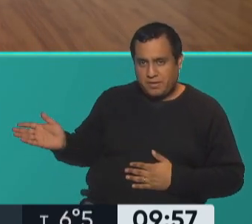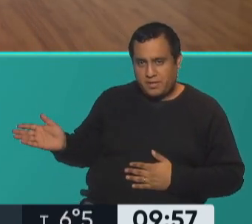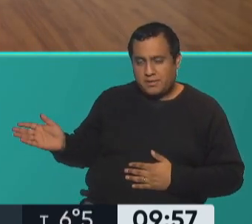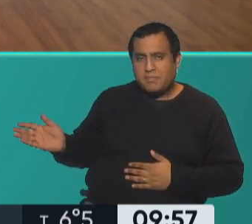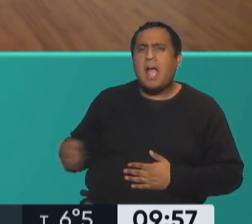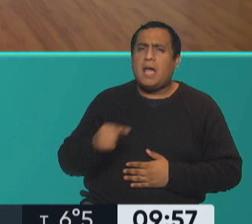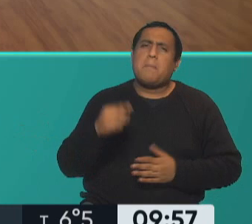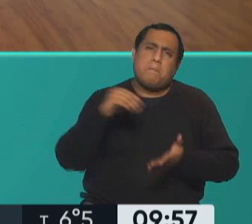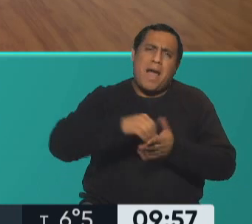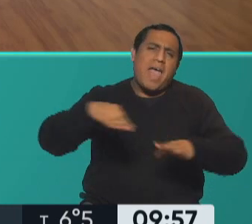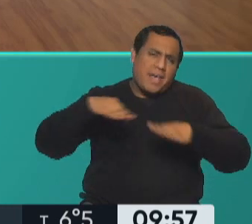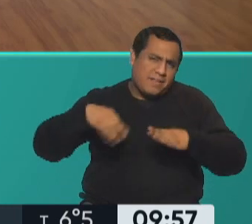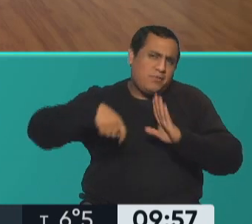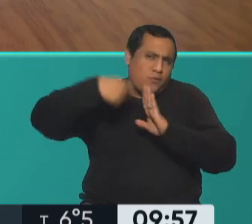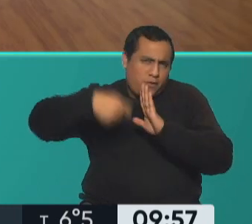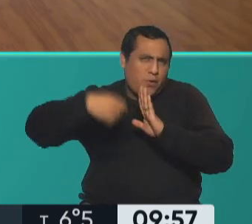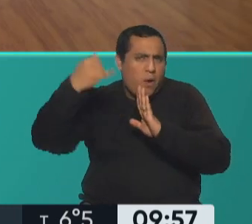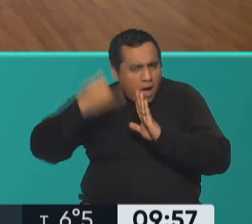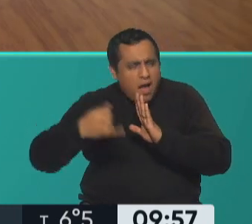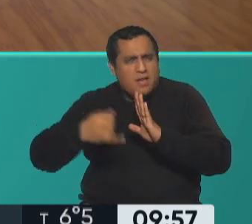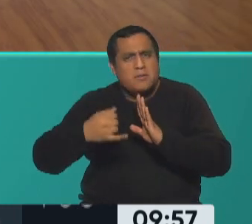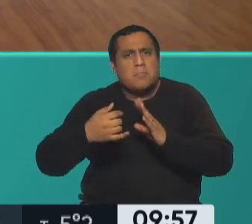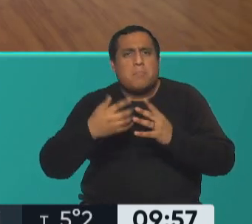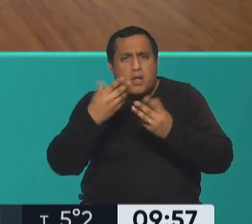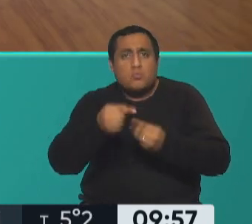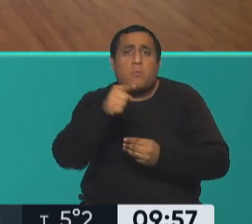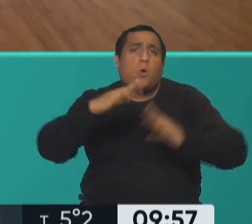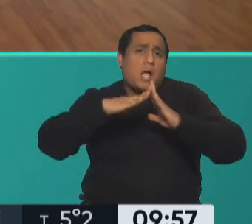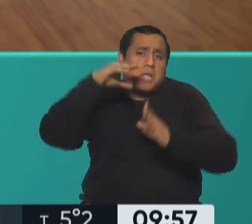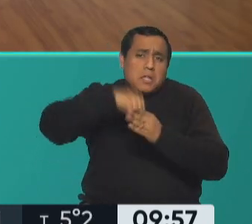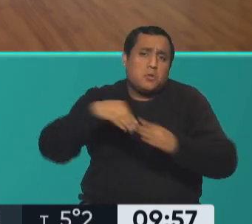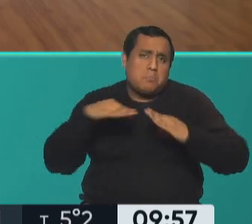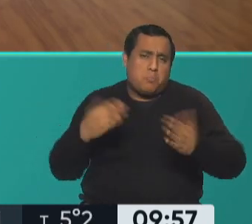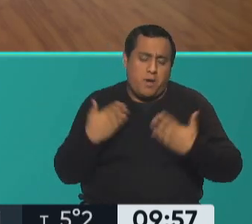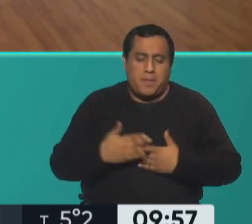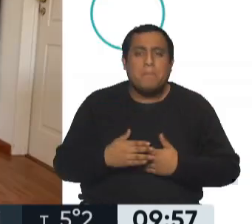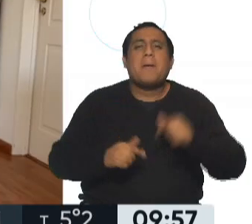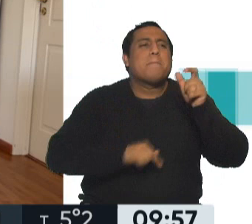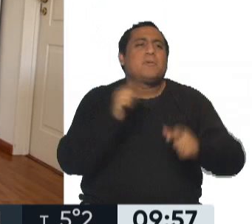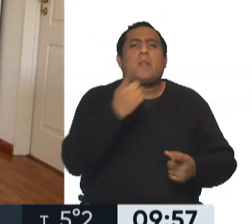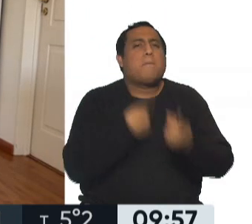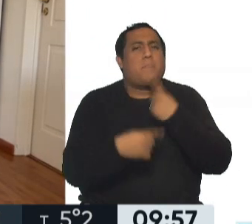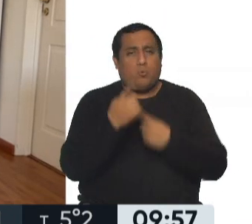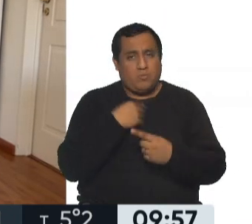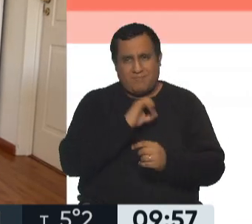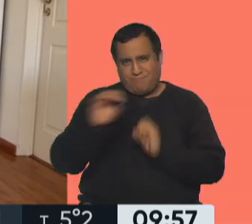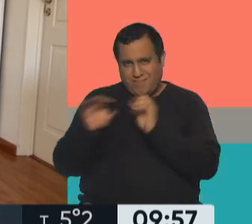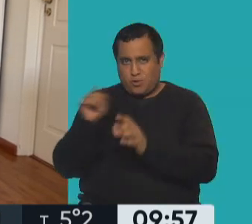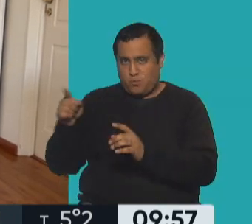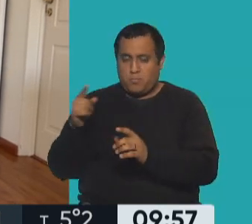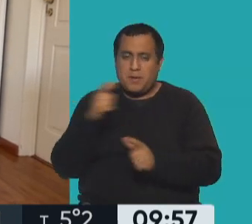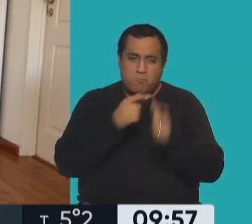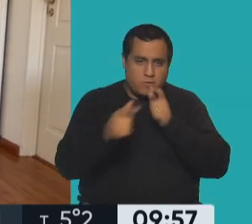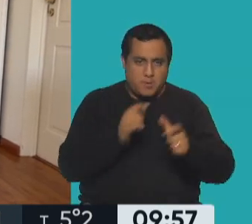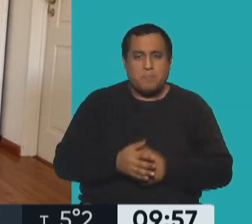ahí van a encontrar un montón de recursos para hacer en casa ¿no? esto sin excusas tenemos consultas para vos Vicky ahí te las compartimos arroba